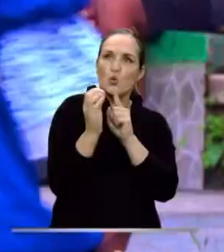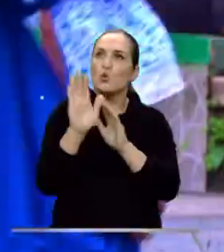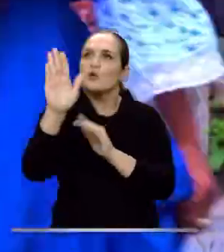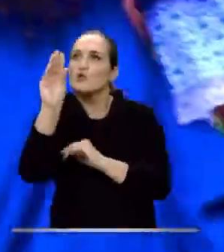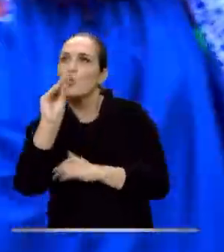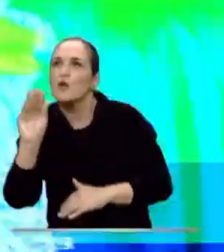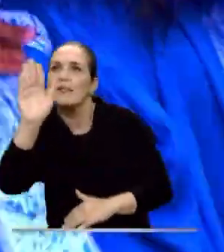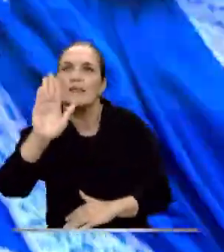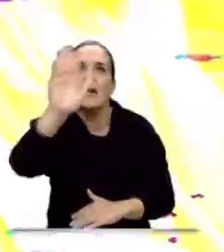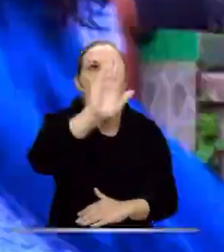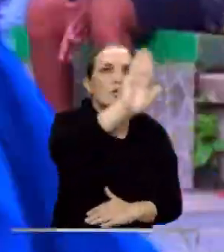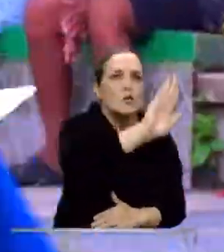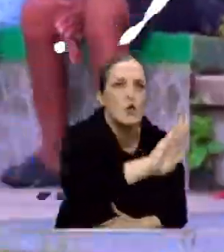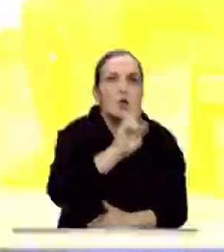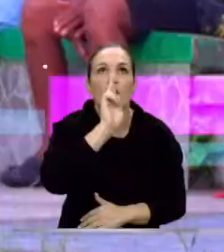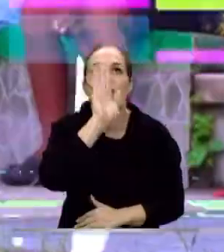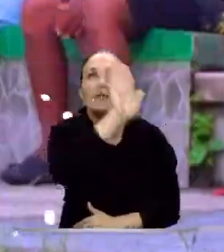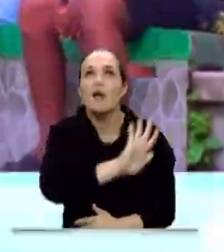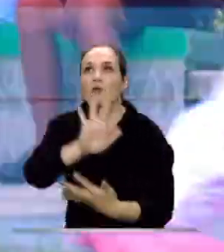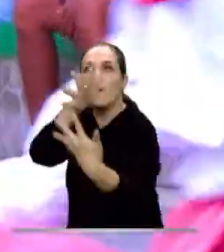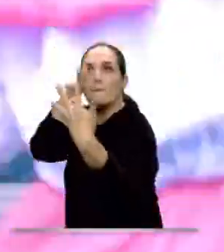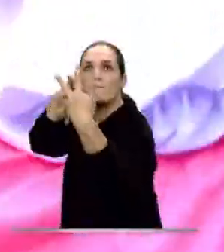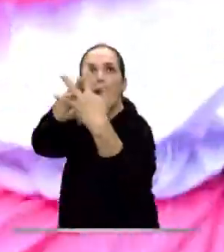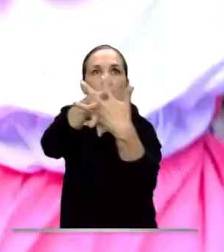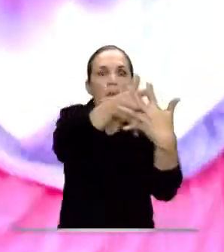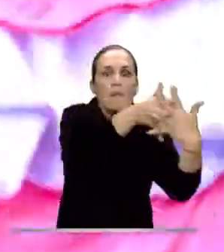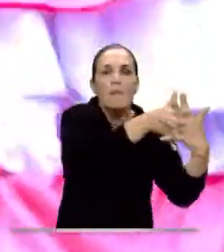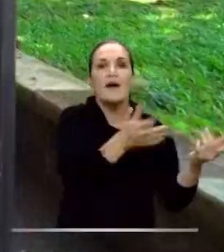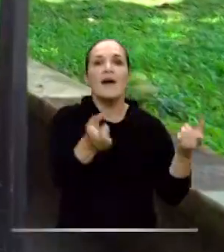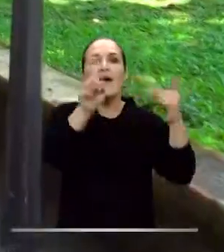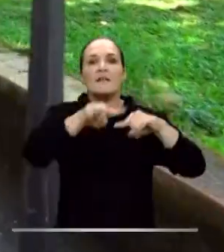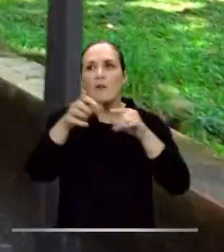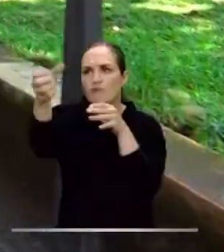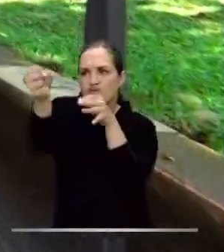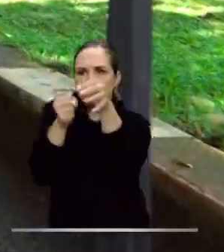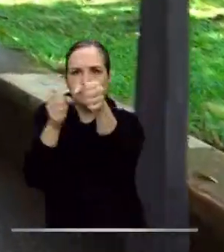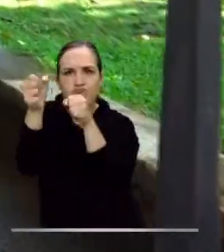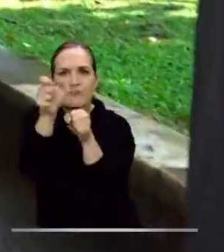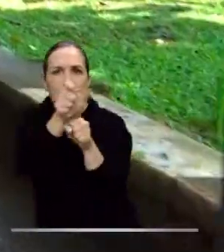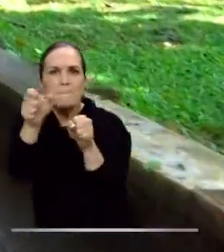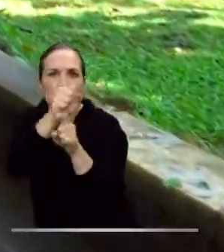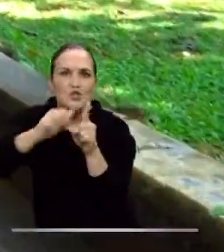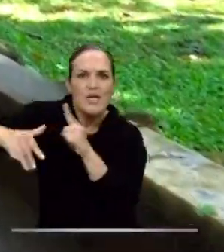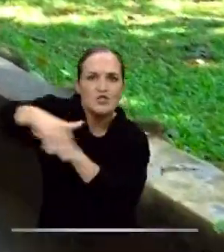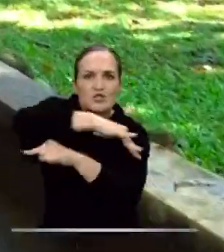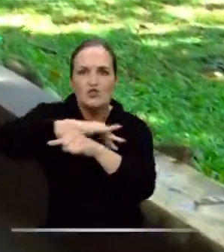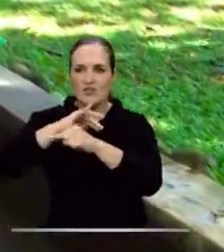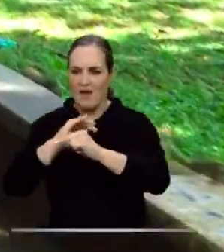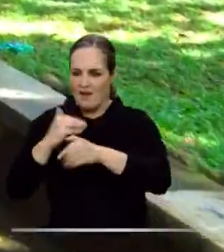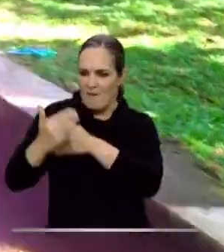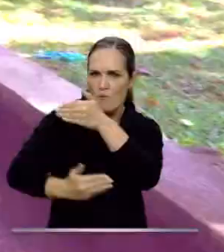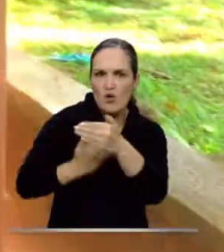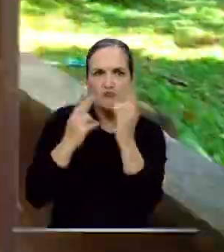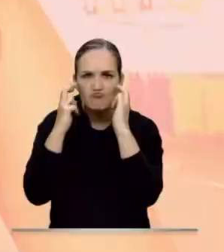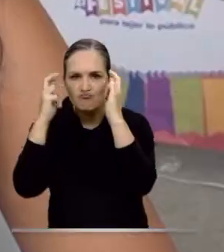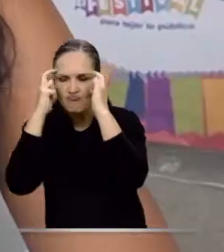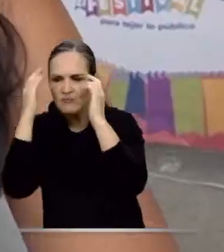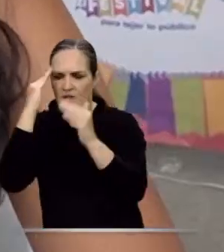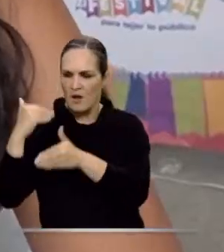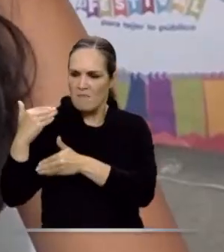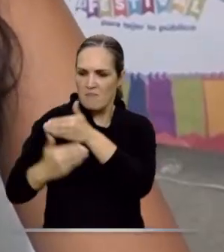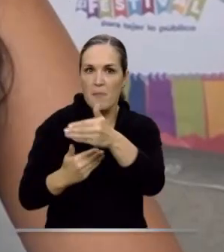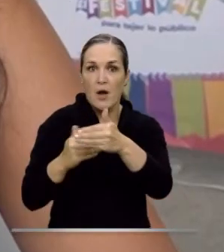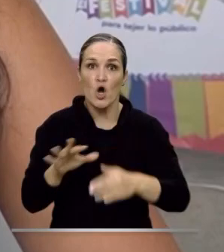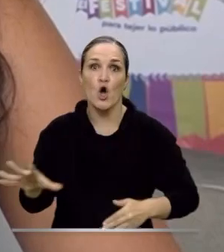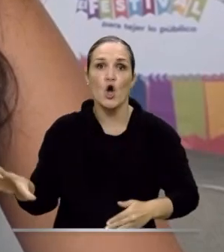culturales de los territorios y la nación, y a su vez integrar el capital social y el cerebro social, que es la dinámica donde